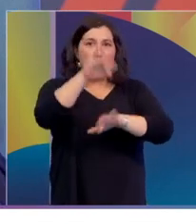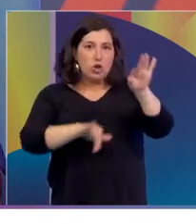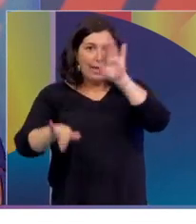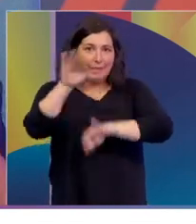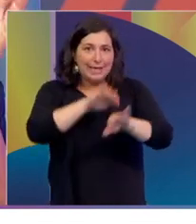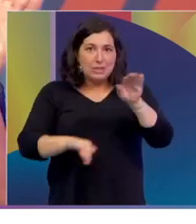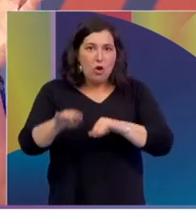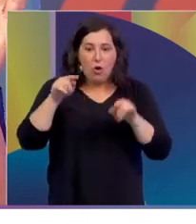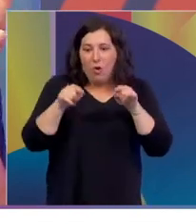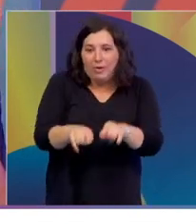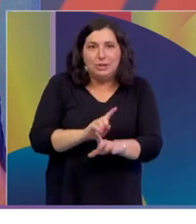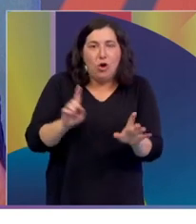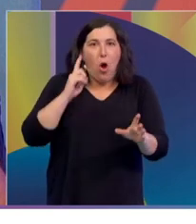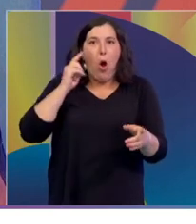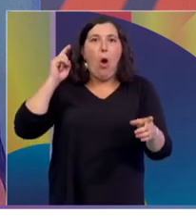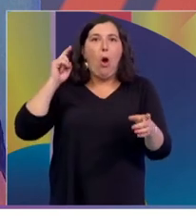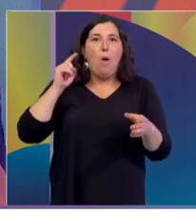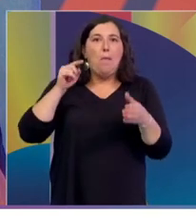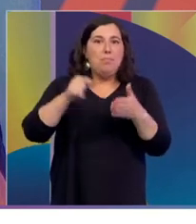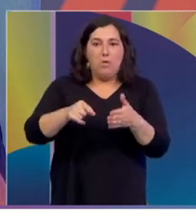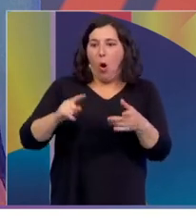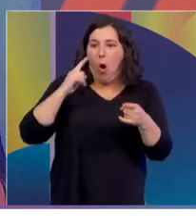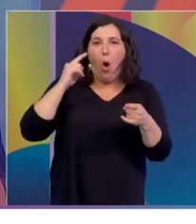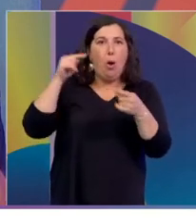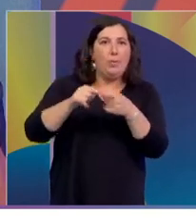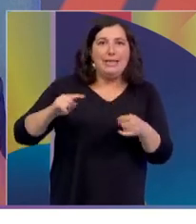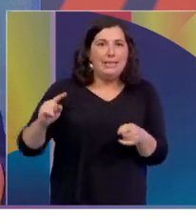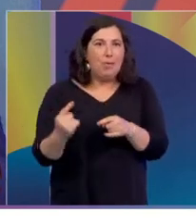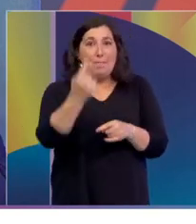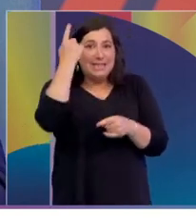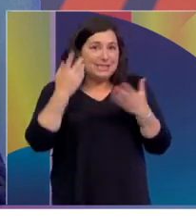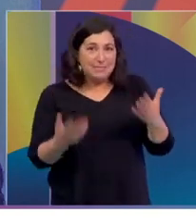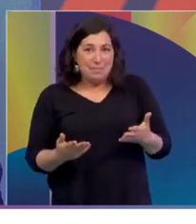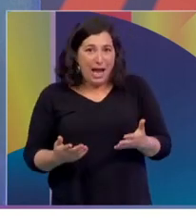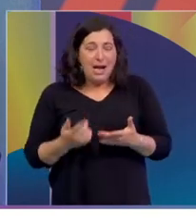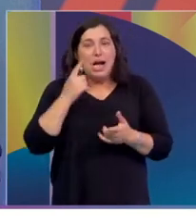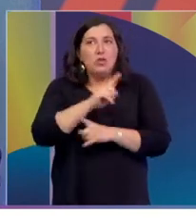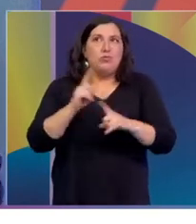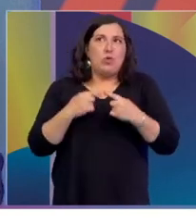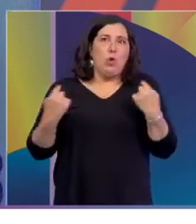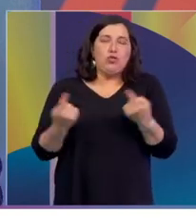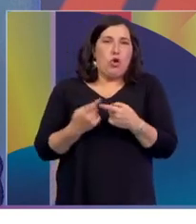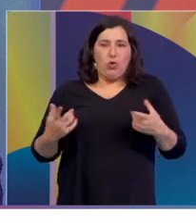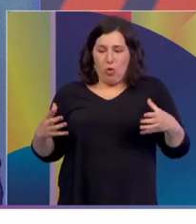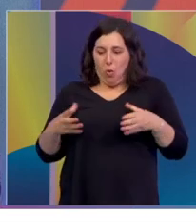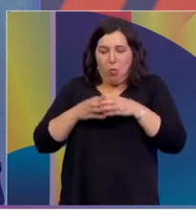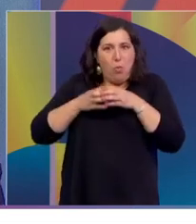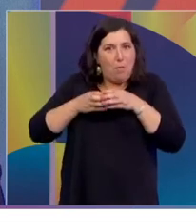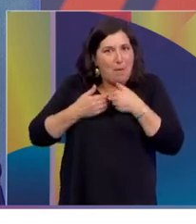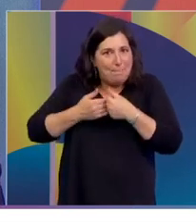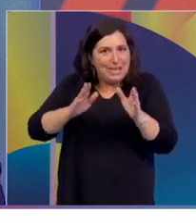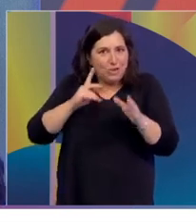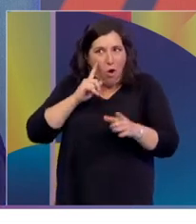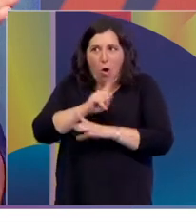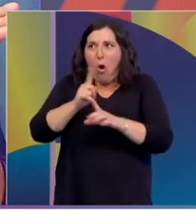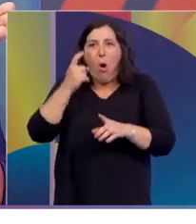Esto no era un objetivo primordial y cuando formamos el grupo no era un objetivo el participar